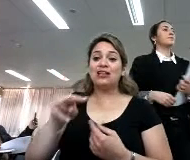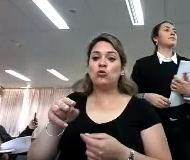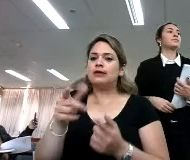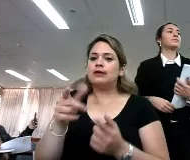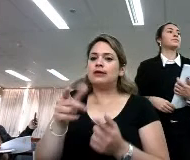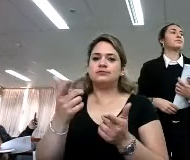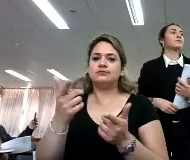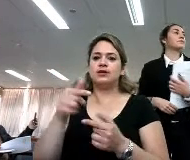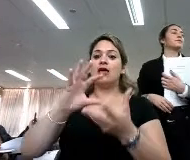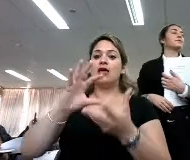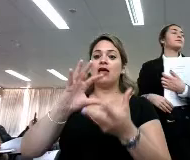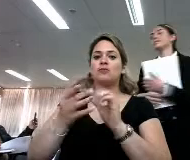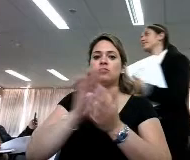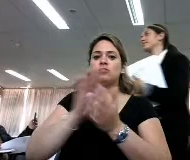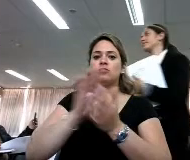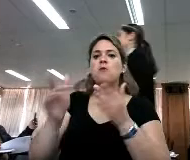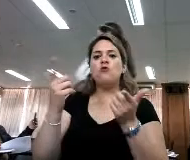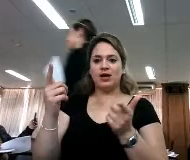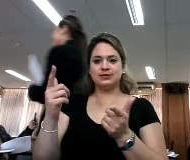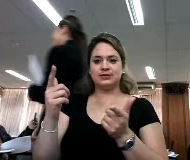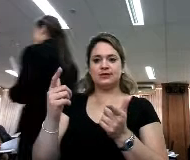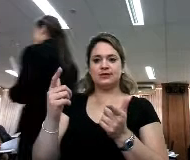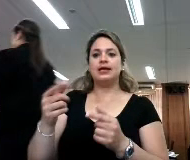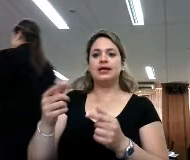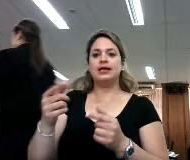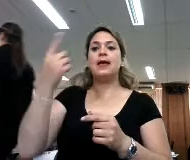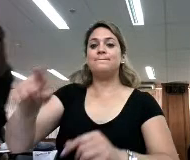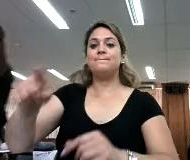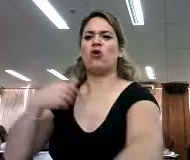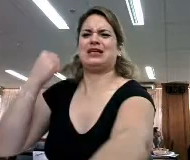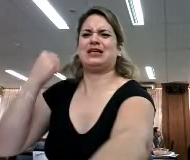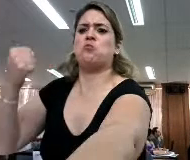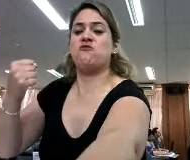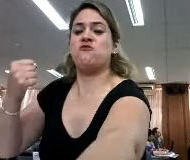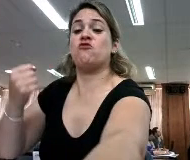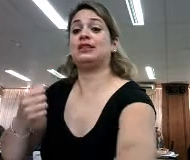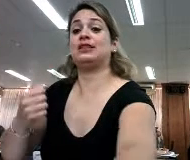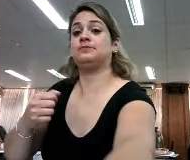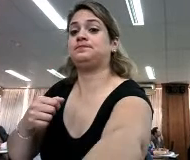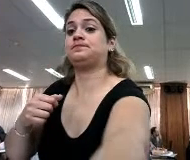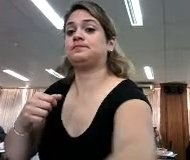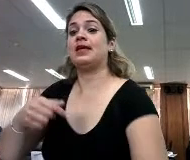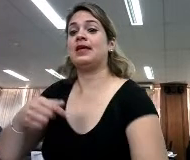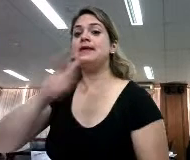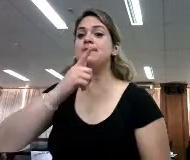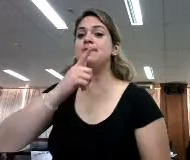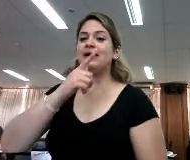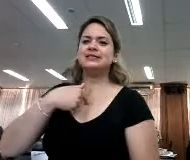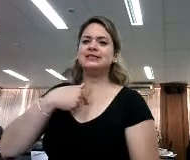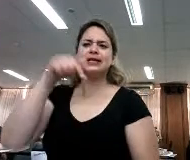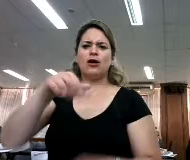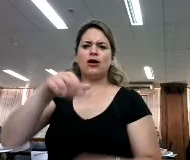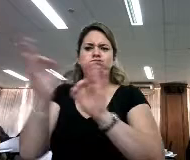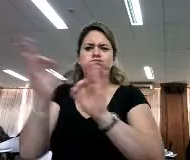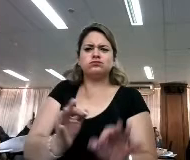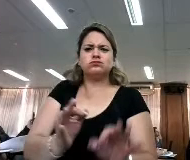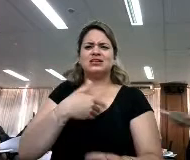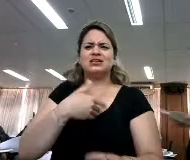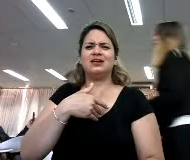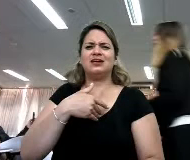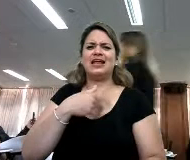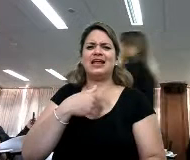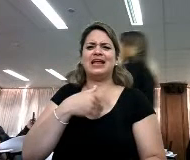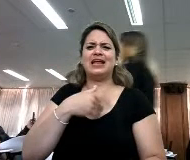no es nuevo, pero que en los últimos años ha estado muy fuerte y que además yo creo que llegó para ser el rey de cualquier otro